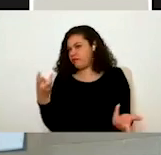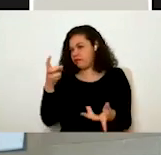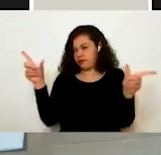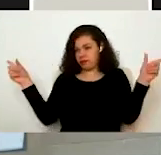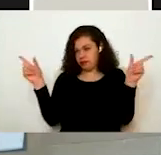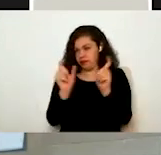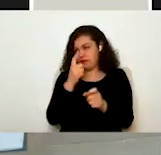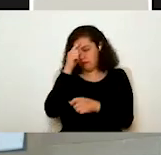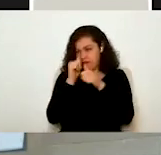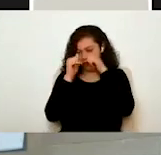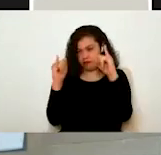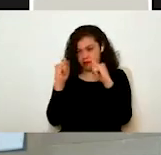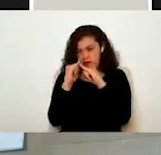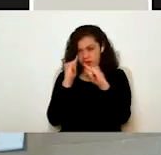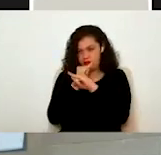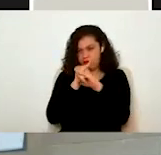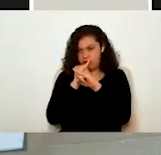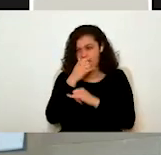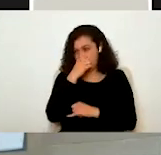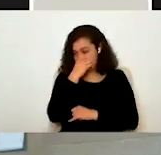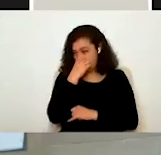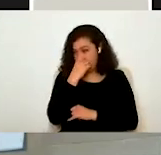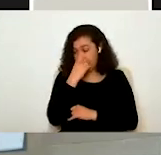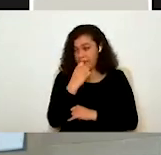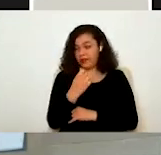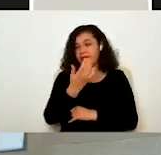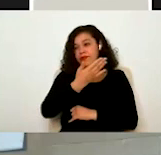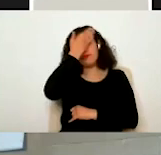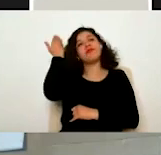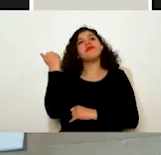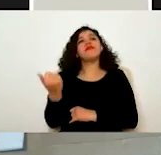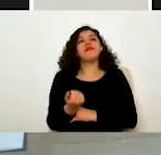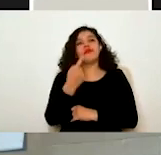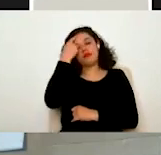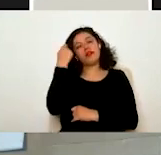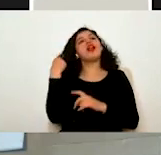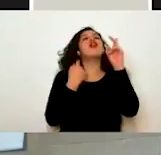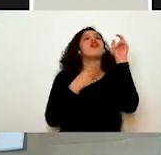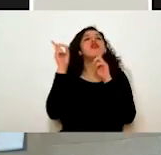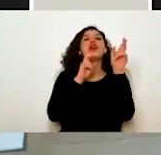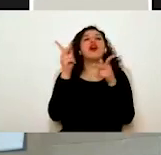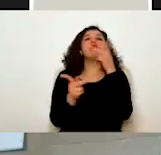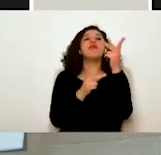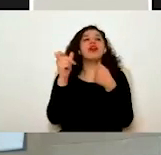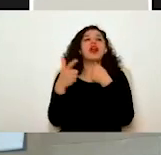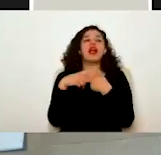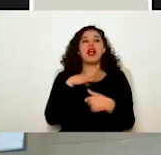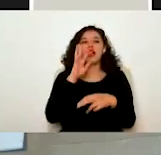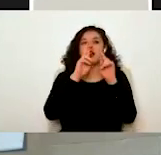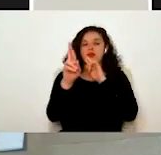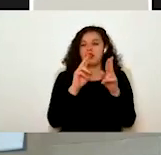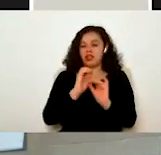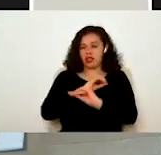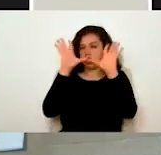atención virtual, ¿no? No sé si ahora podemos pasar a responder alguna duda que ustedes tengan alguna inquietud o algo que no haya quedado claro